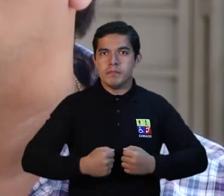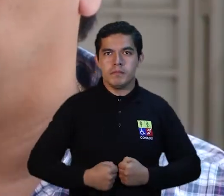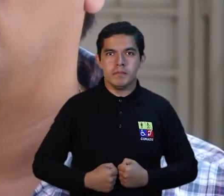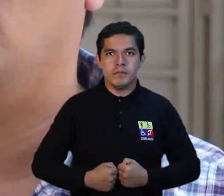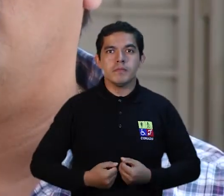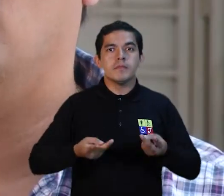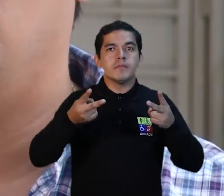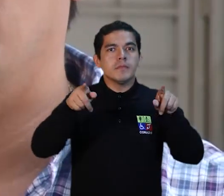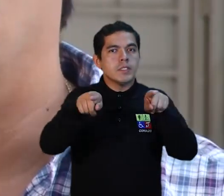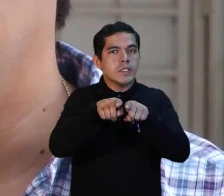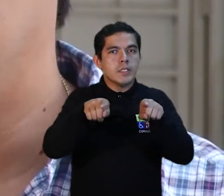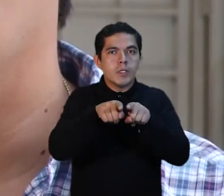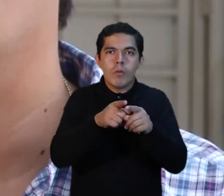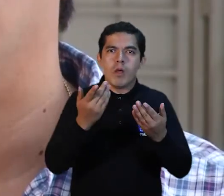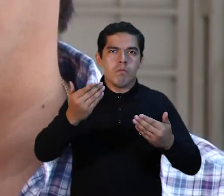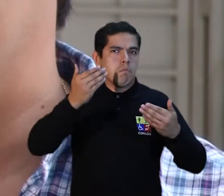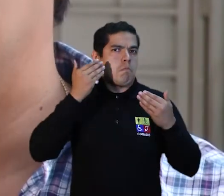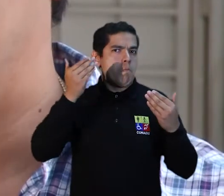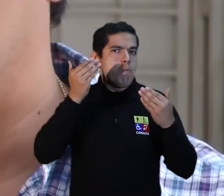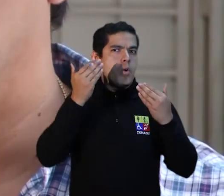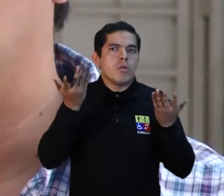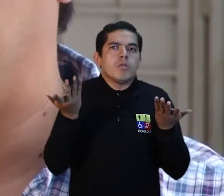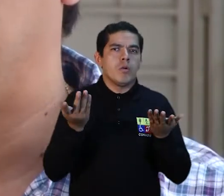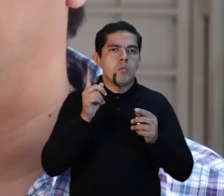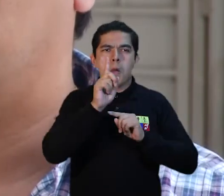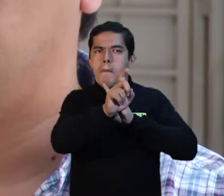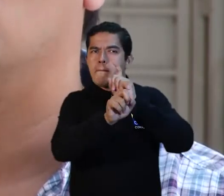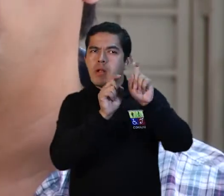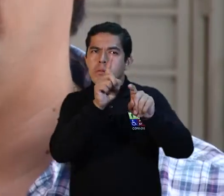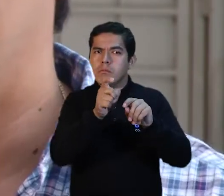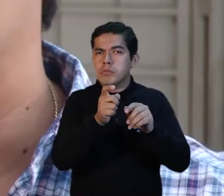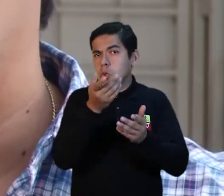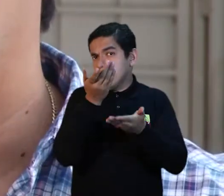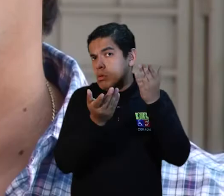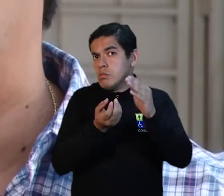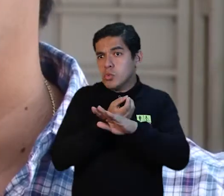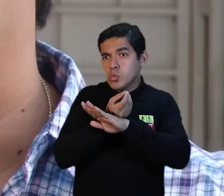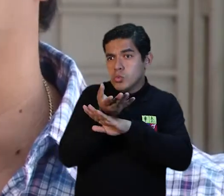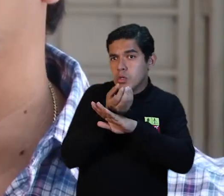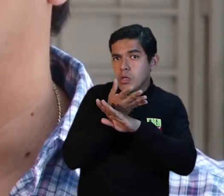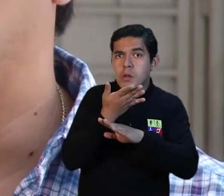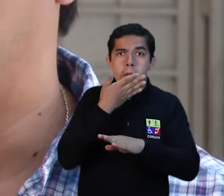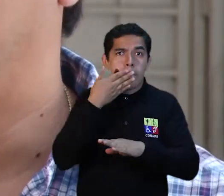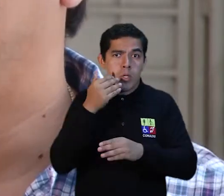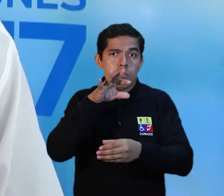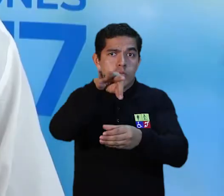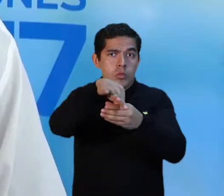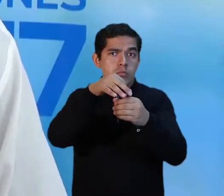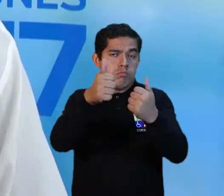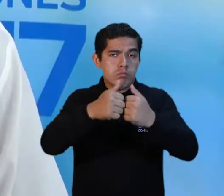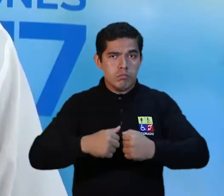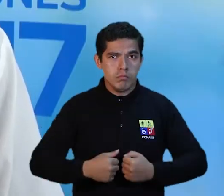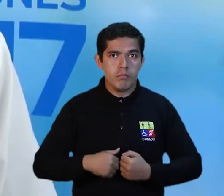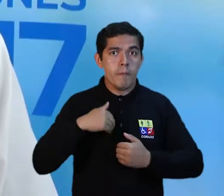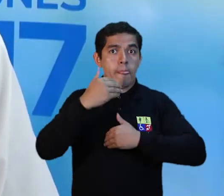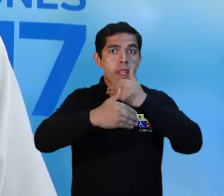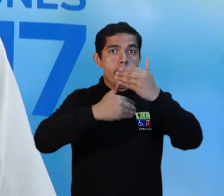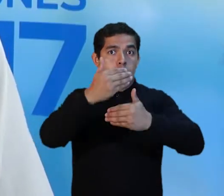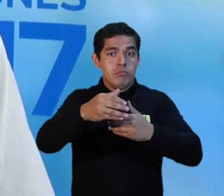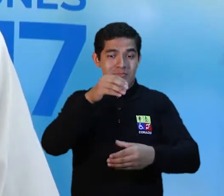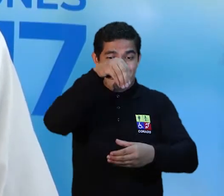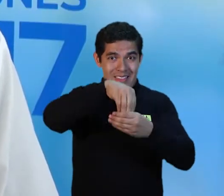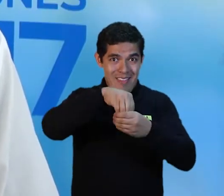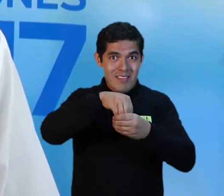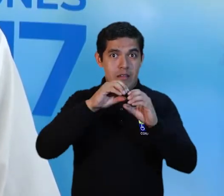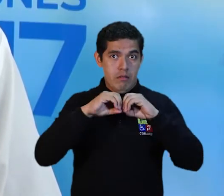También nosotros, como actores políticos, hacer preguntas y por qué no sugerencias para el nuevo proceso electoral. Los procesos internos